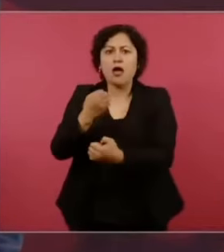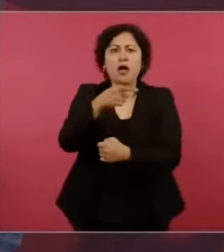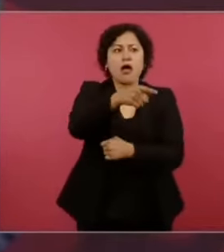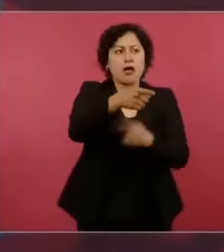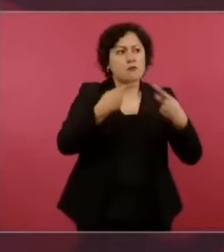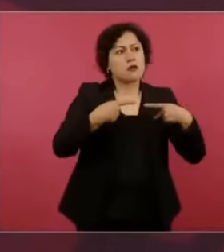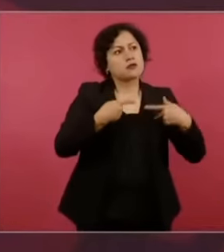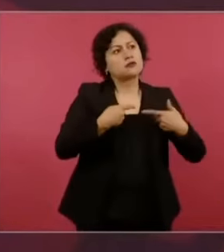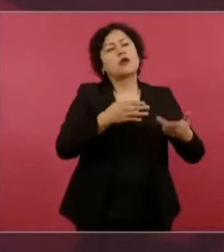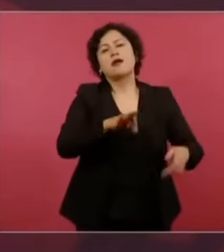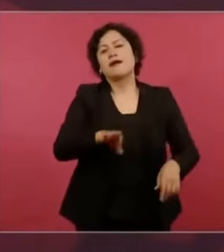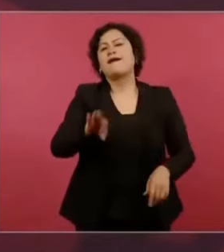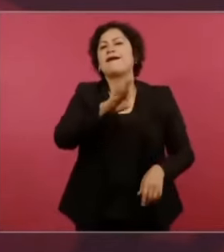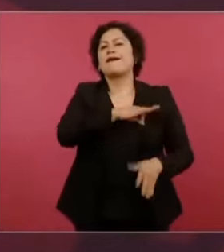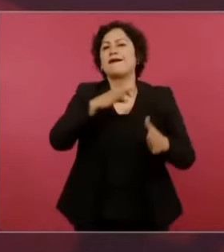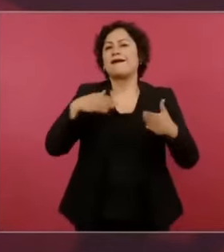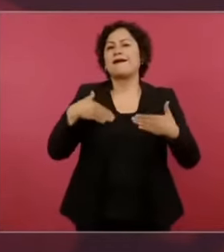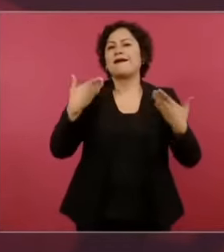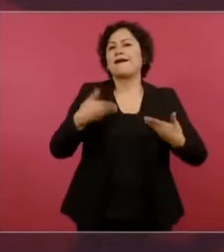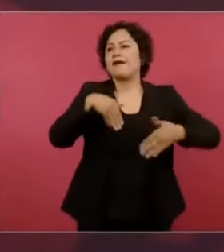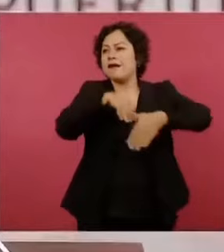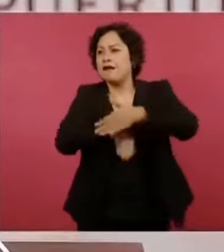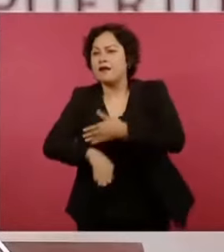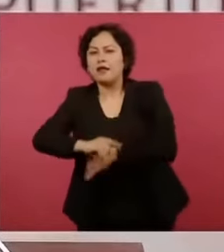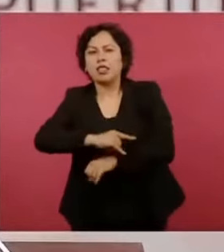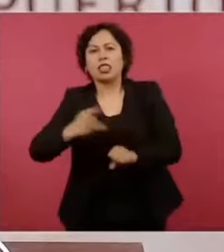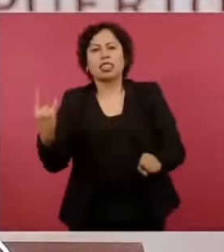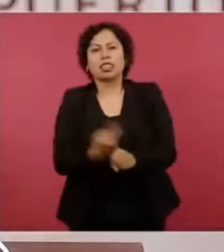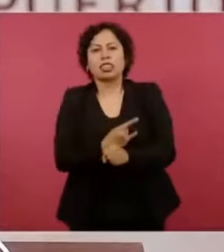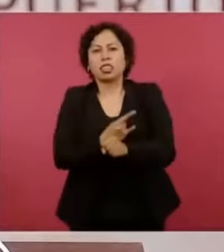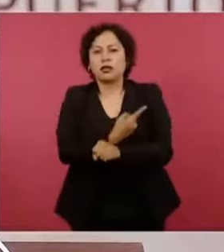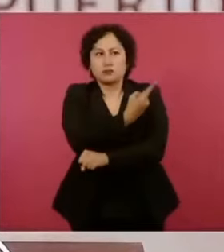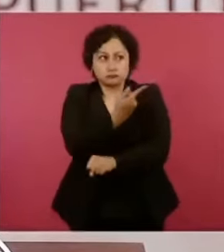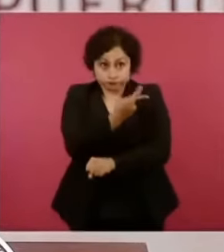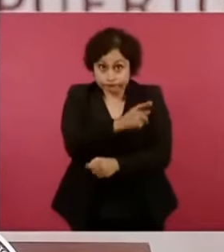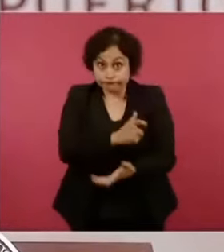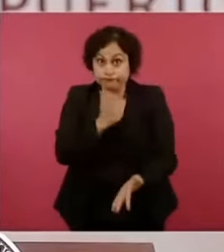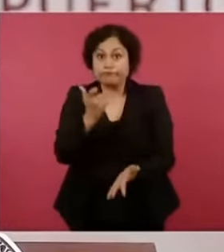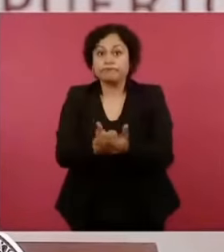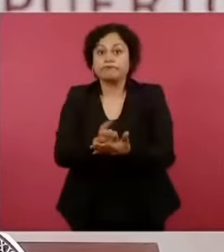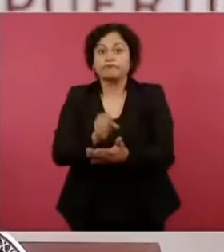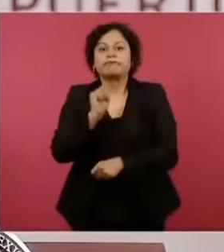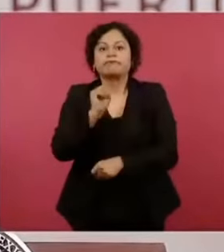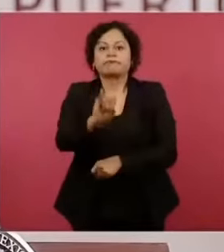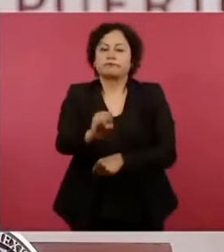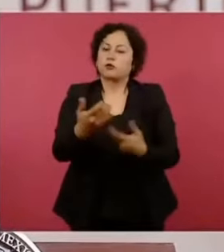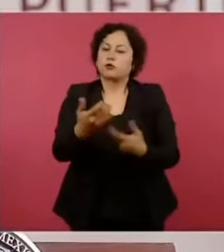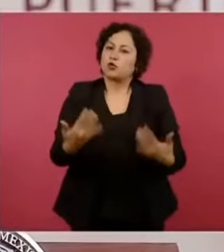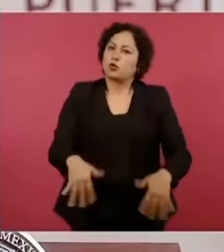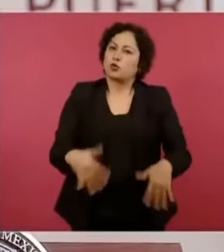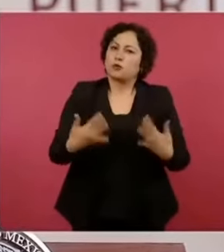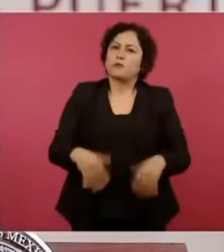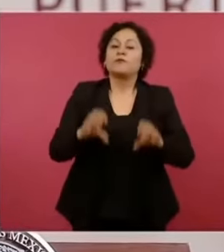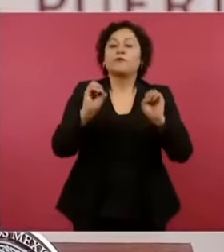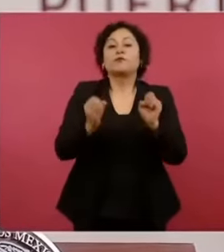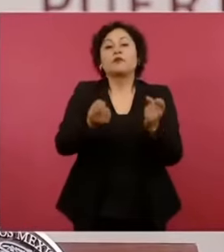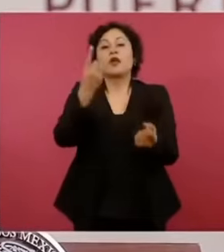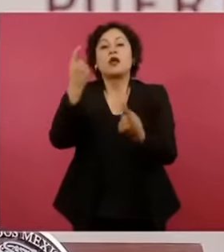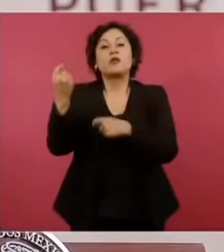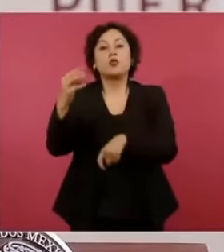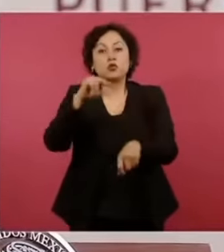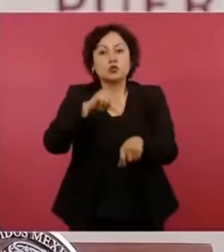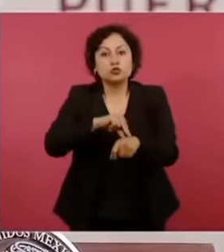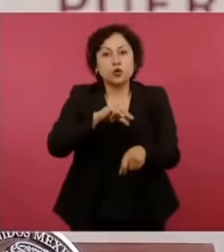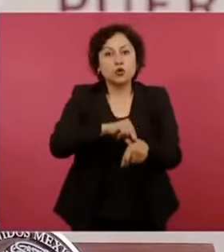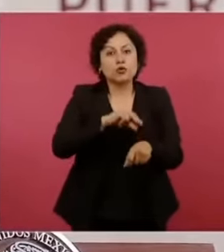pacientes, pero sí se cobraban las facturas. Pacientes que se llevaban al medio privado o